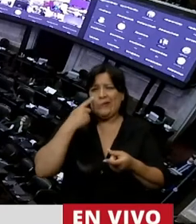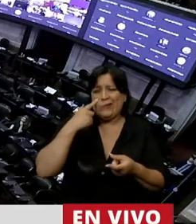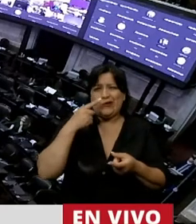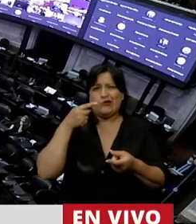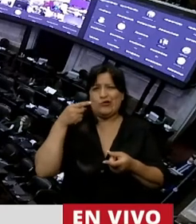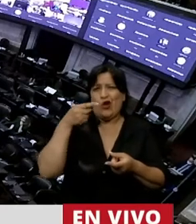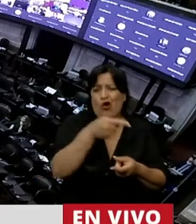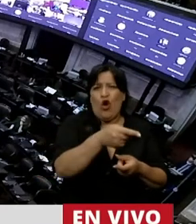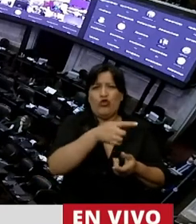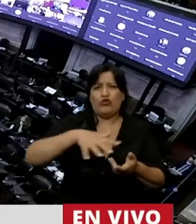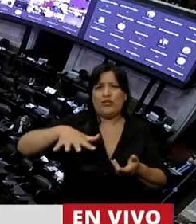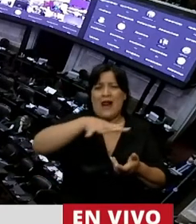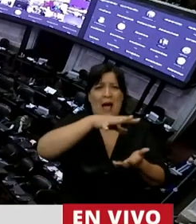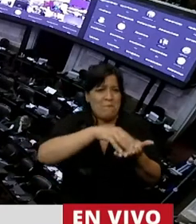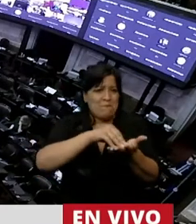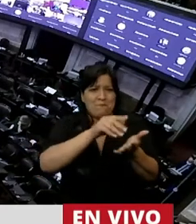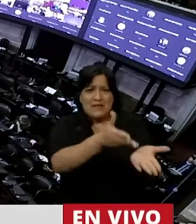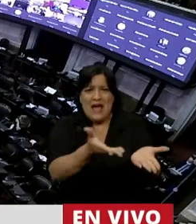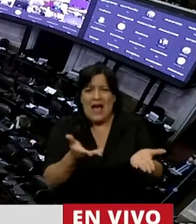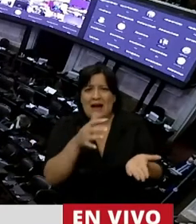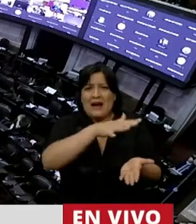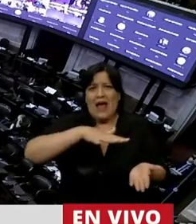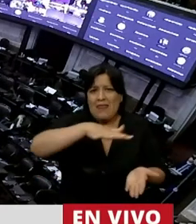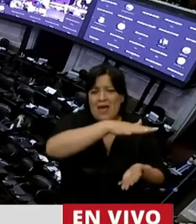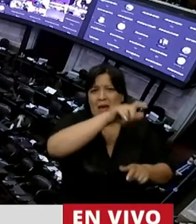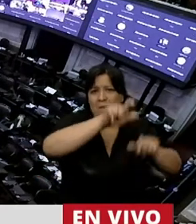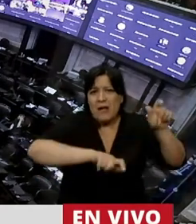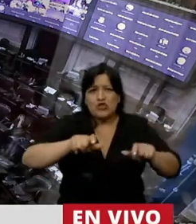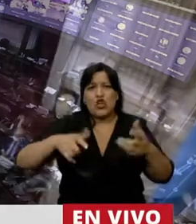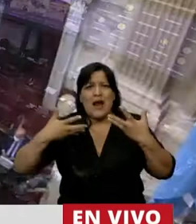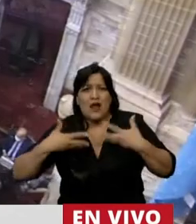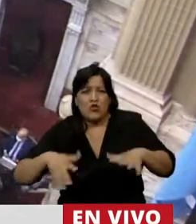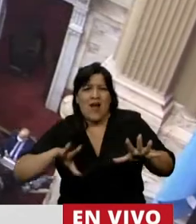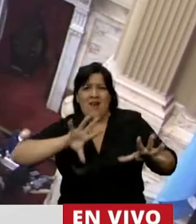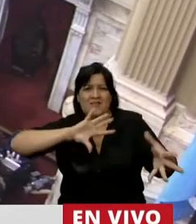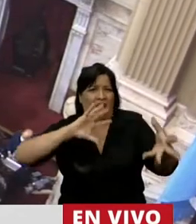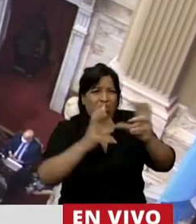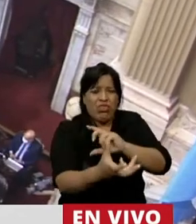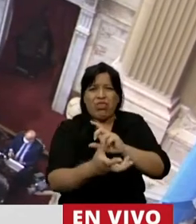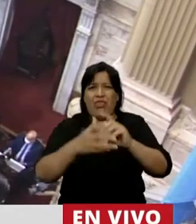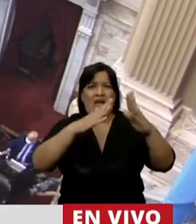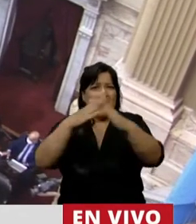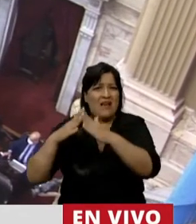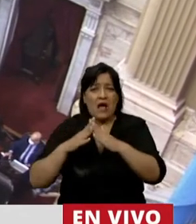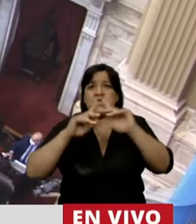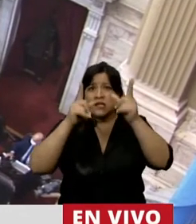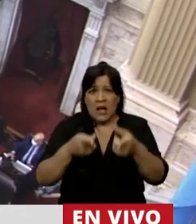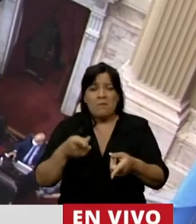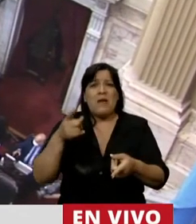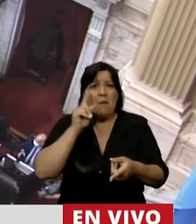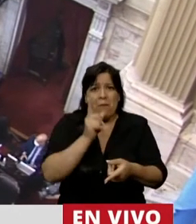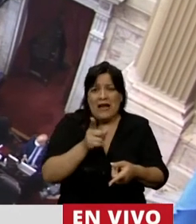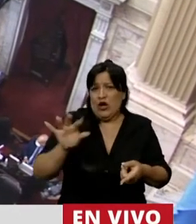el patrimonio de las personas, de las comunidades y de la naturaleza en general. Exponiendo incluso la vida de los vecinos